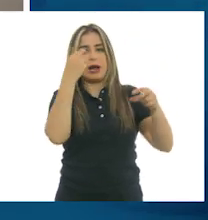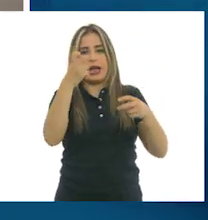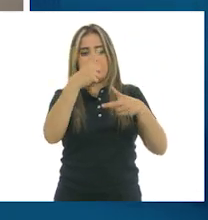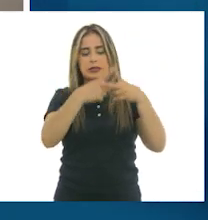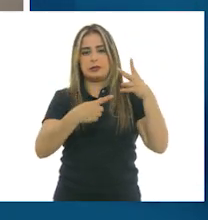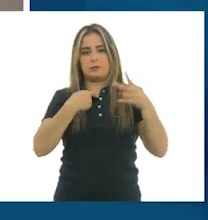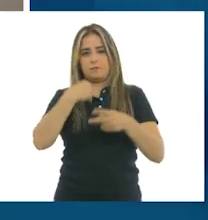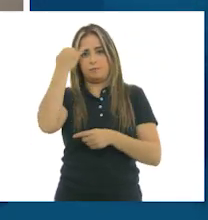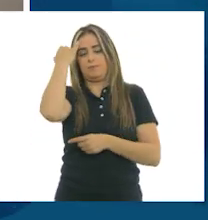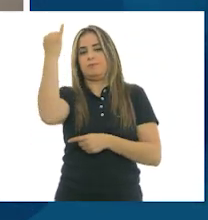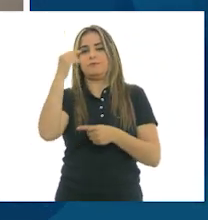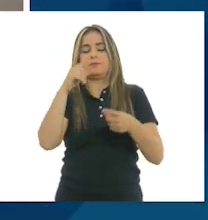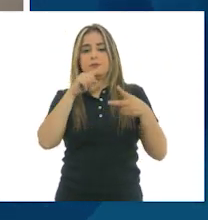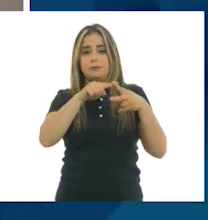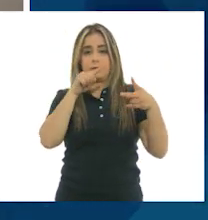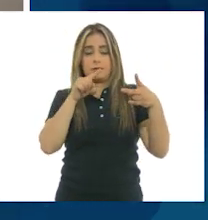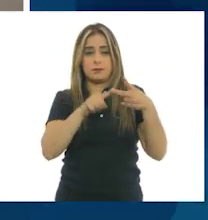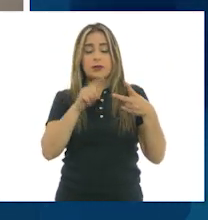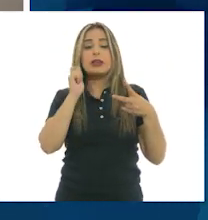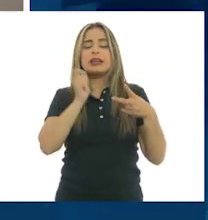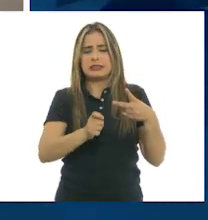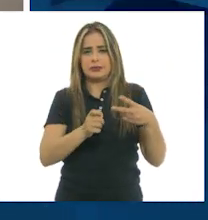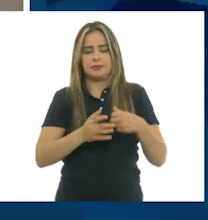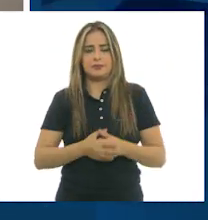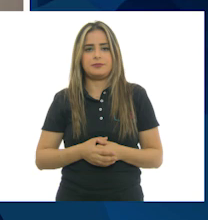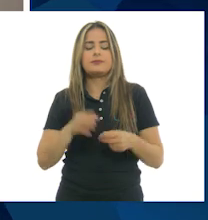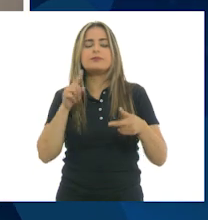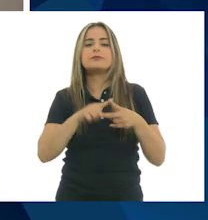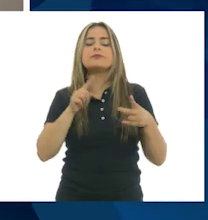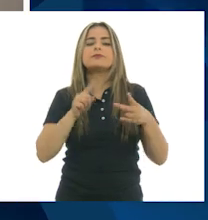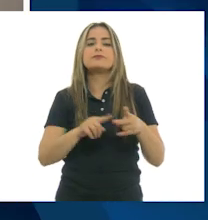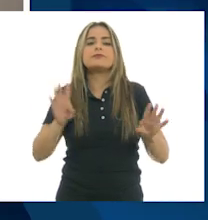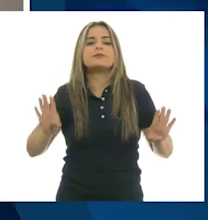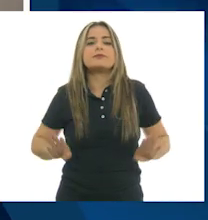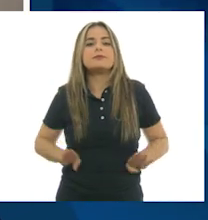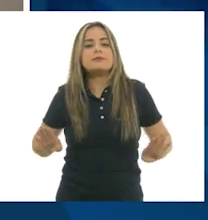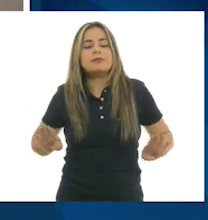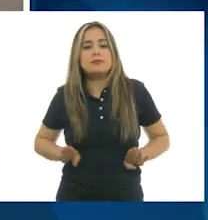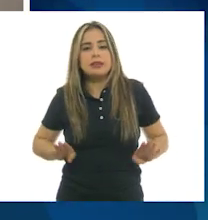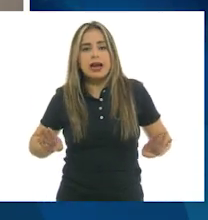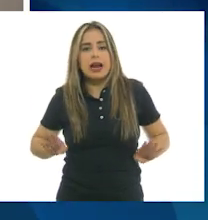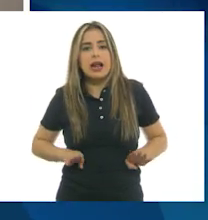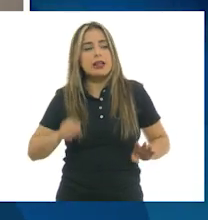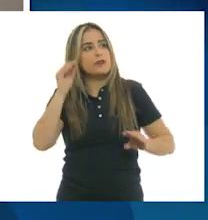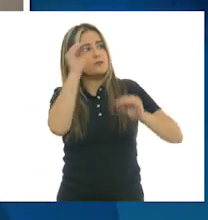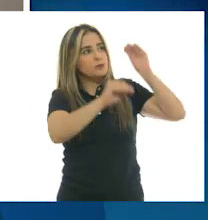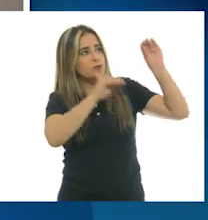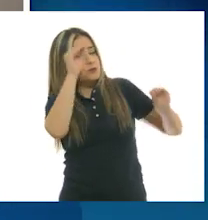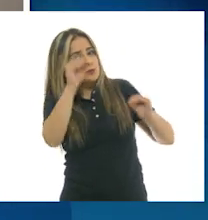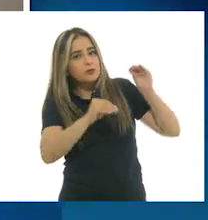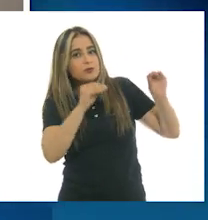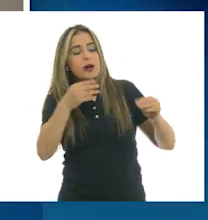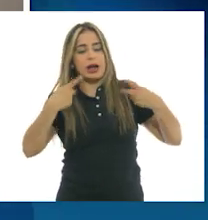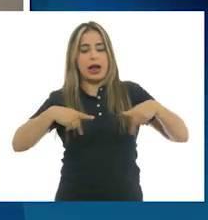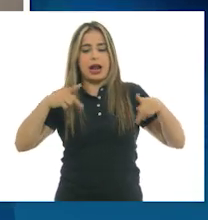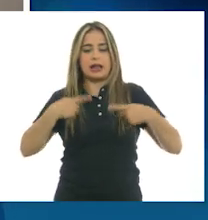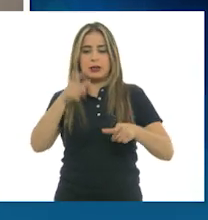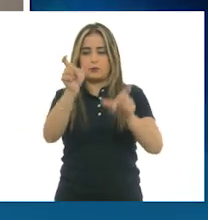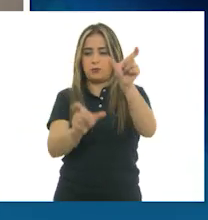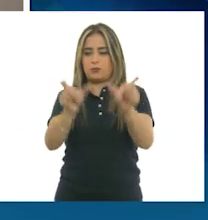La exaltación y el contraste en referencia a las características físicas y de carácter de un personaje.